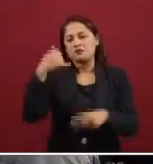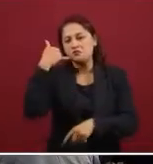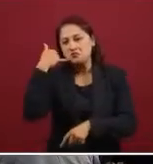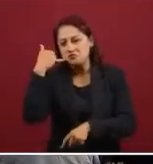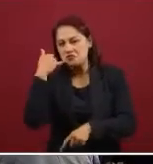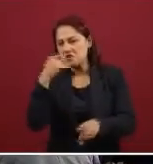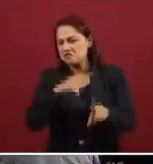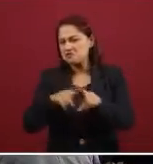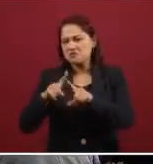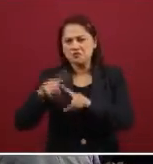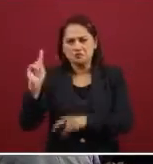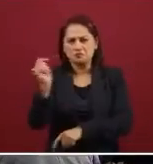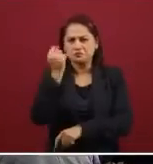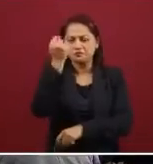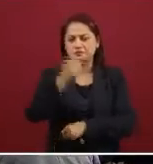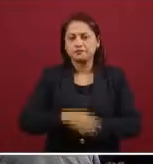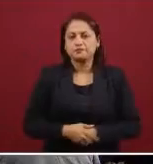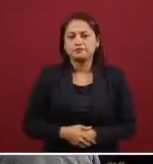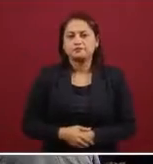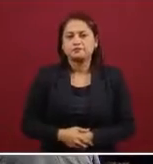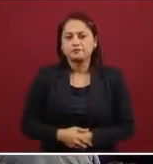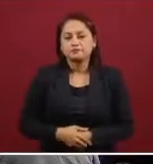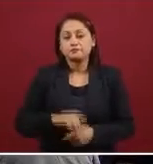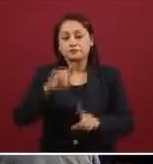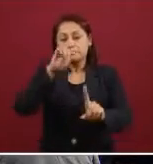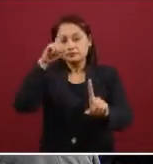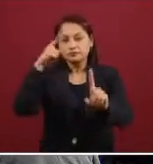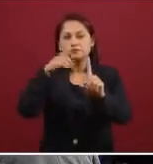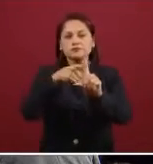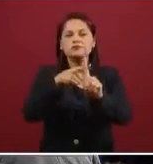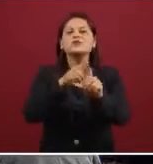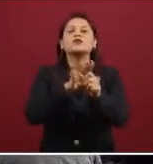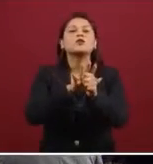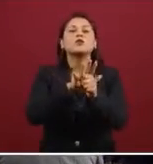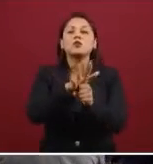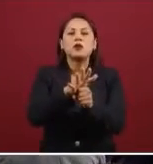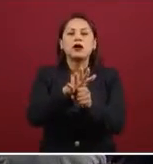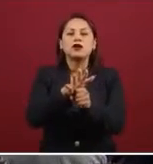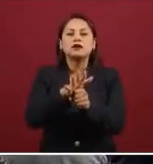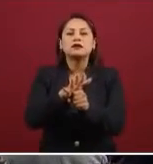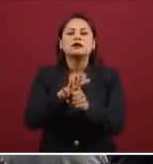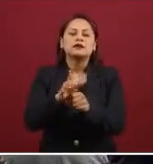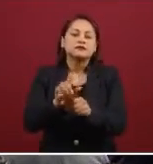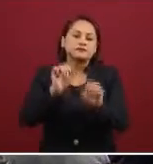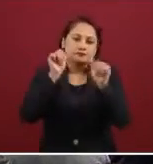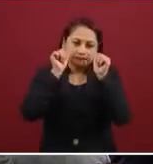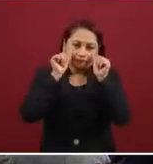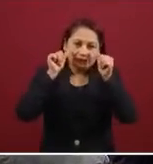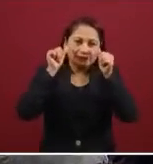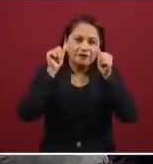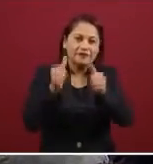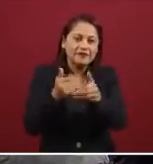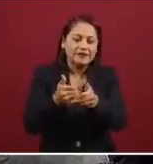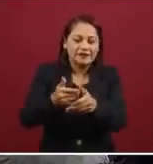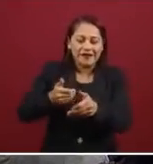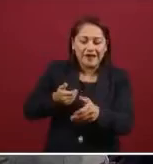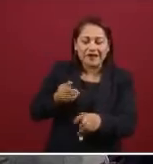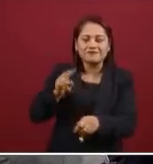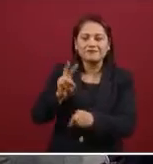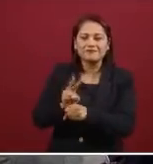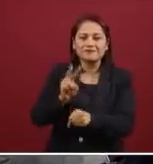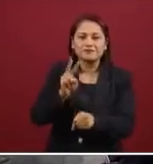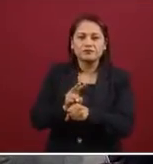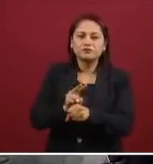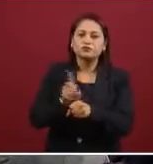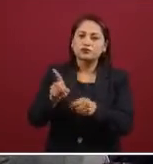Entonces, la idea es enfocarse en la prevención, capacitar a la gente, a los promotores, a los padres de familia, va a